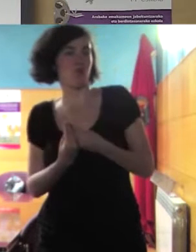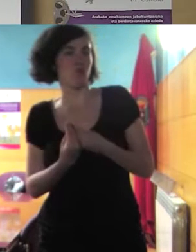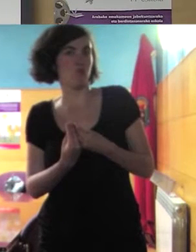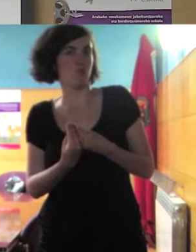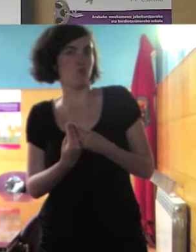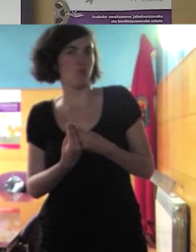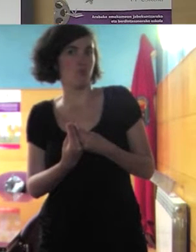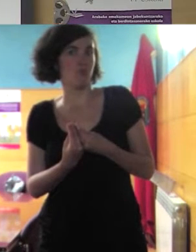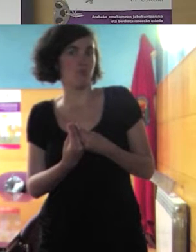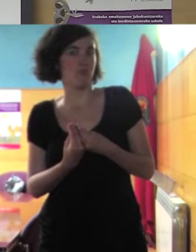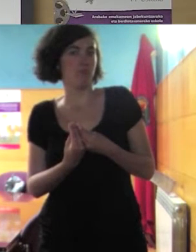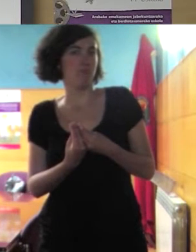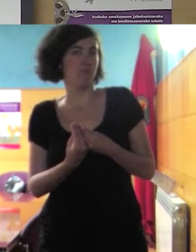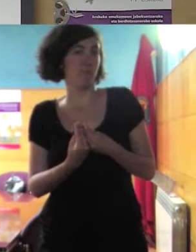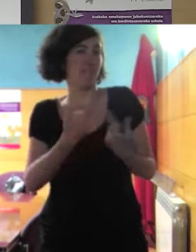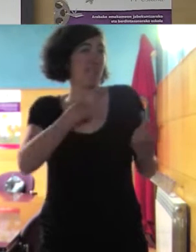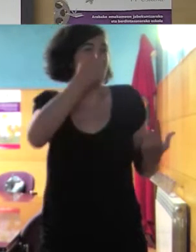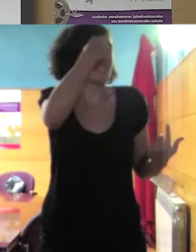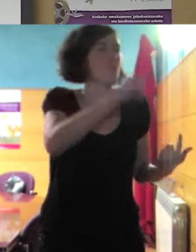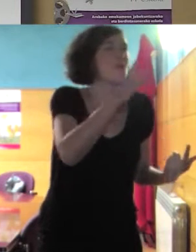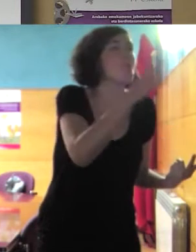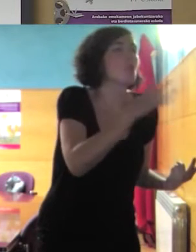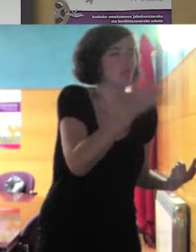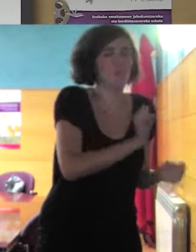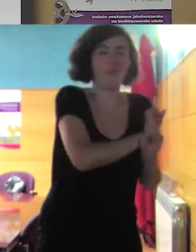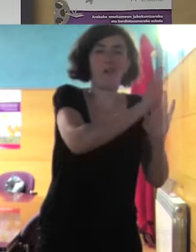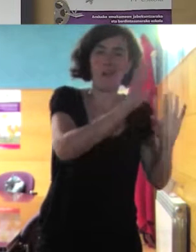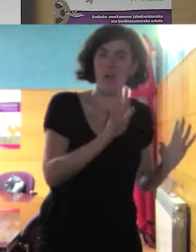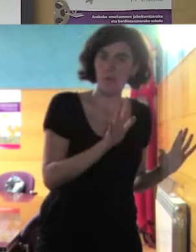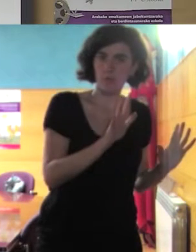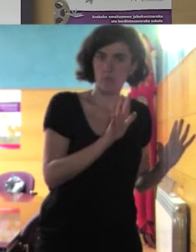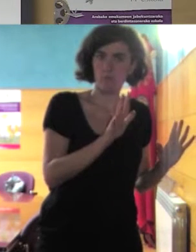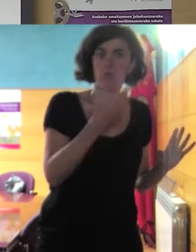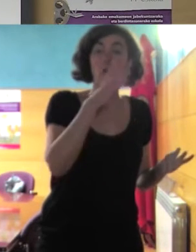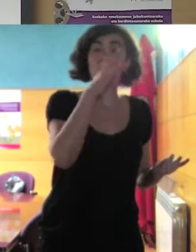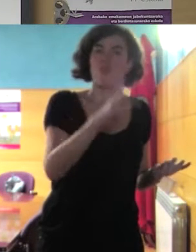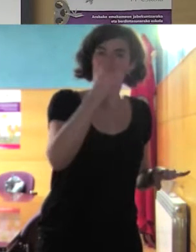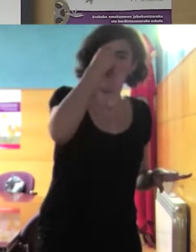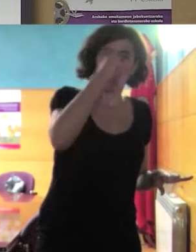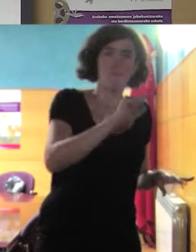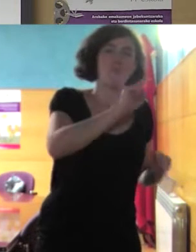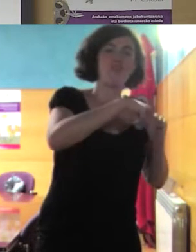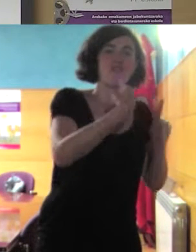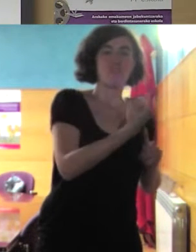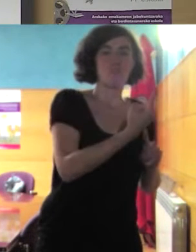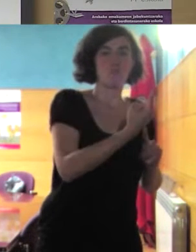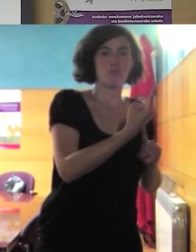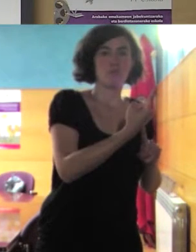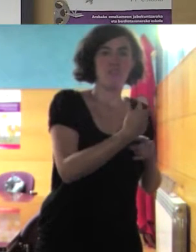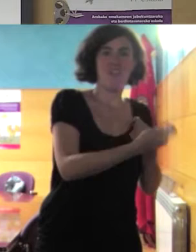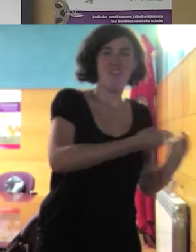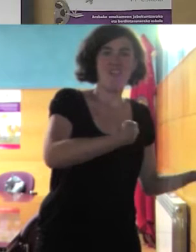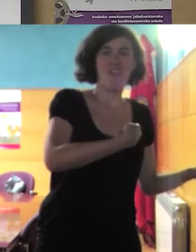si llegamos a saber dónde está la cuestión pues podremos negociar sobre ella porque yo os pregunto